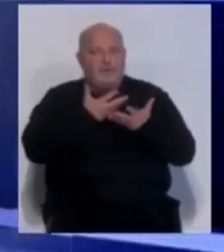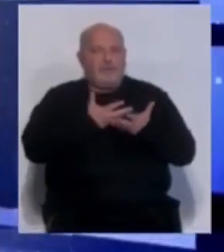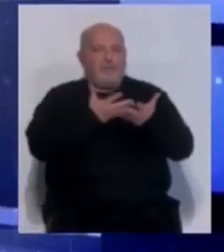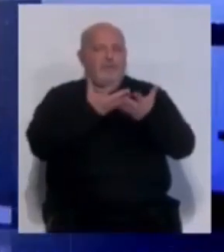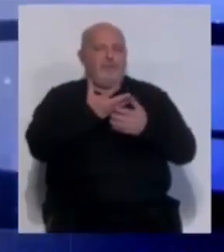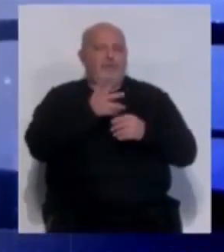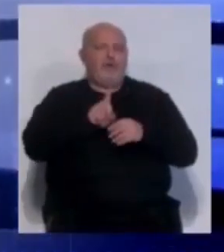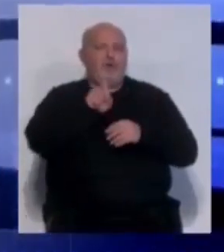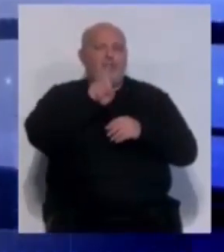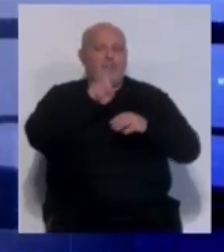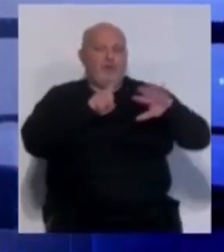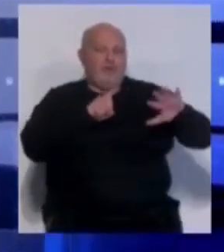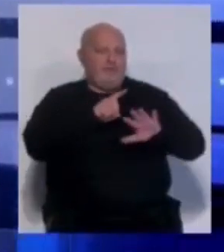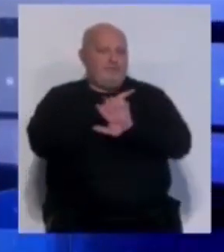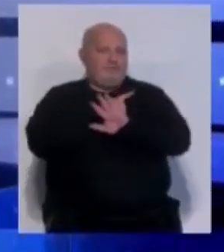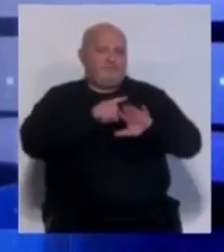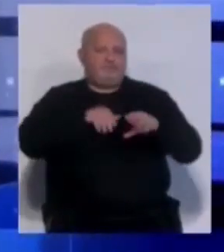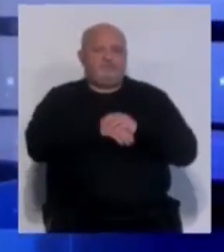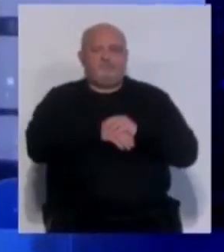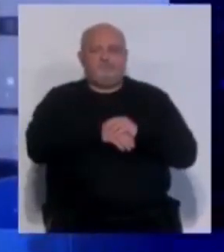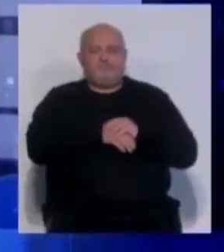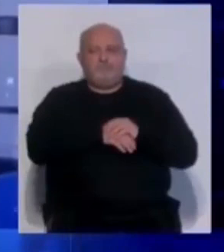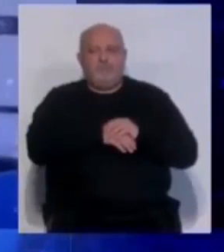vientos serán del noroeste en el litoral.